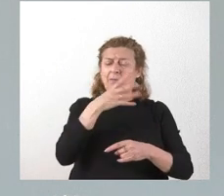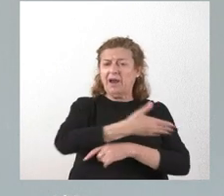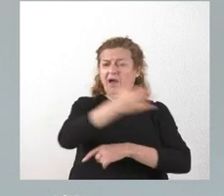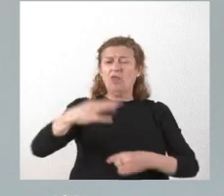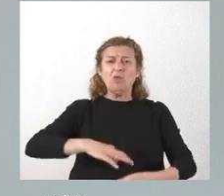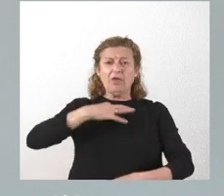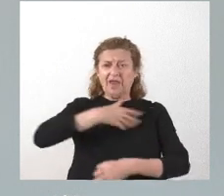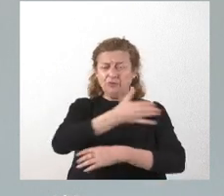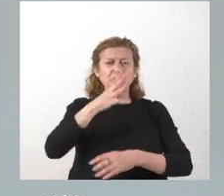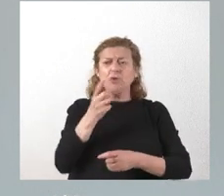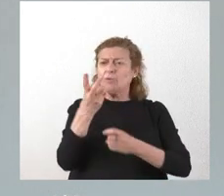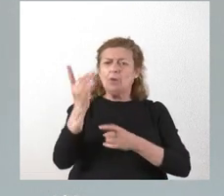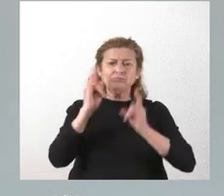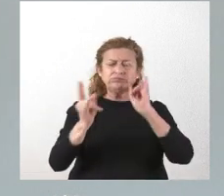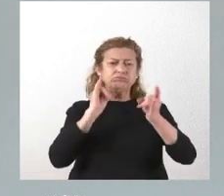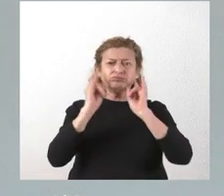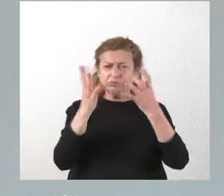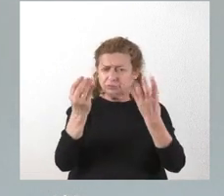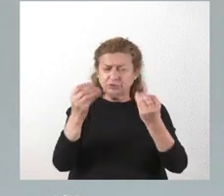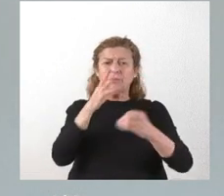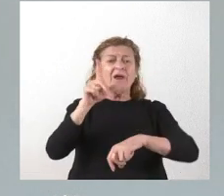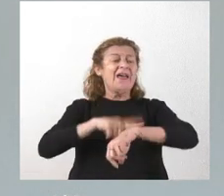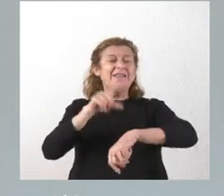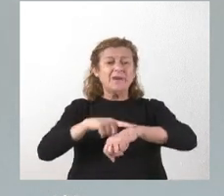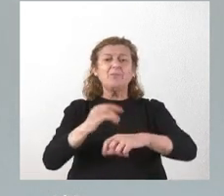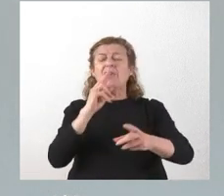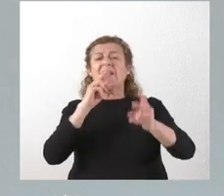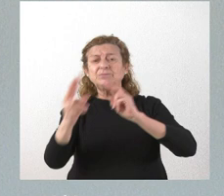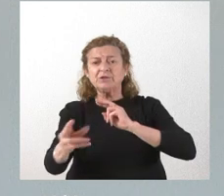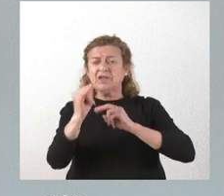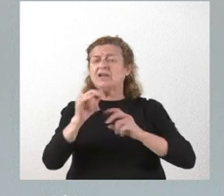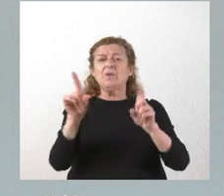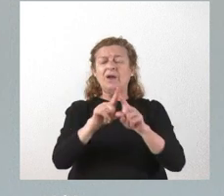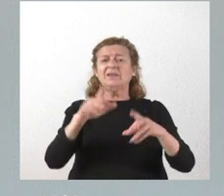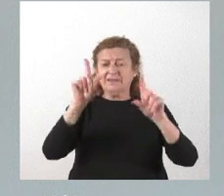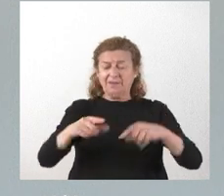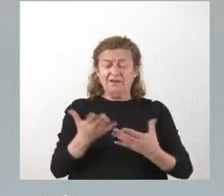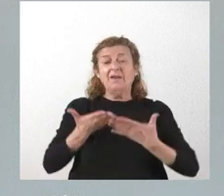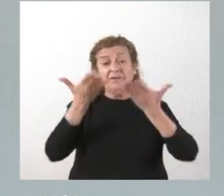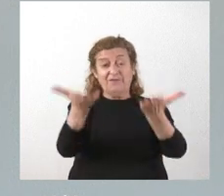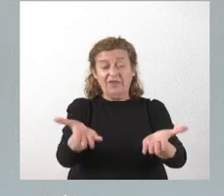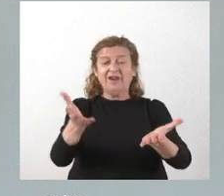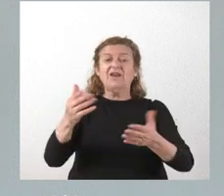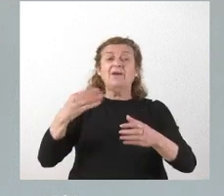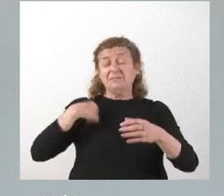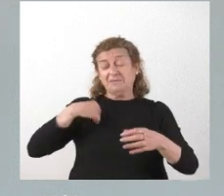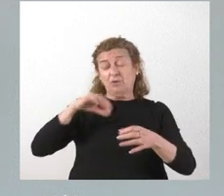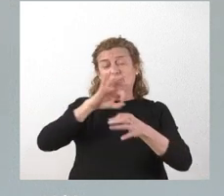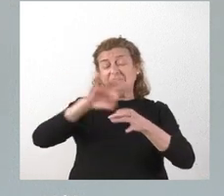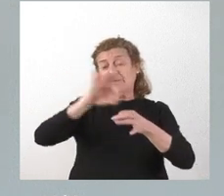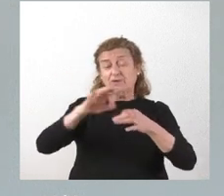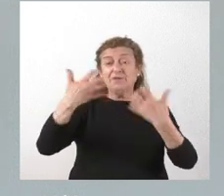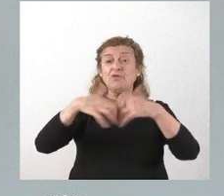ciudadanos por el número de llamadas que recibe, por el tiempo de respuesta y la puesta a disposición también de los propios servicios de funcionamiento